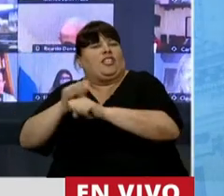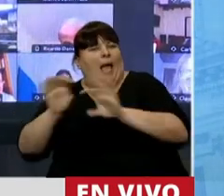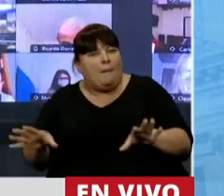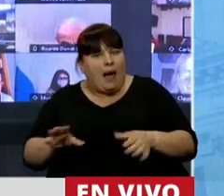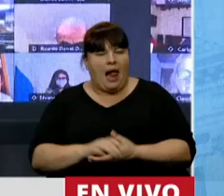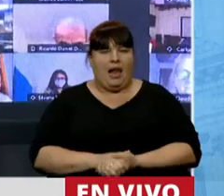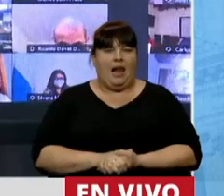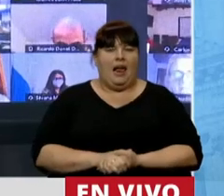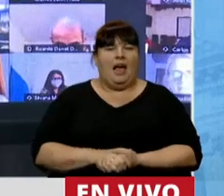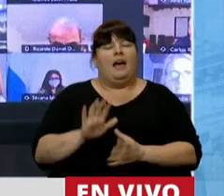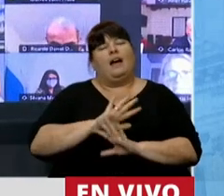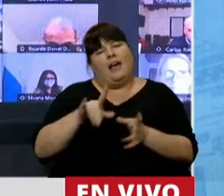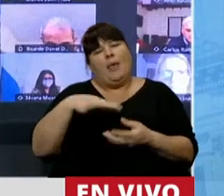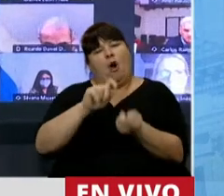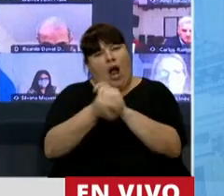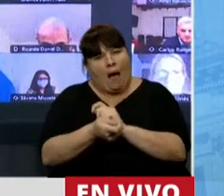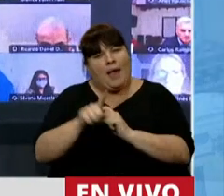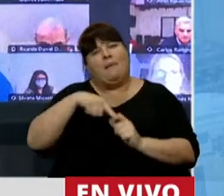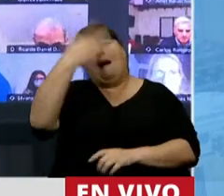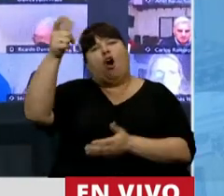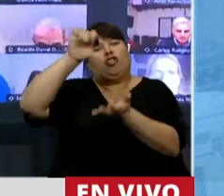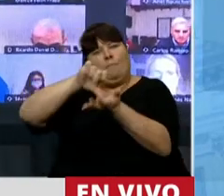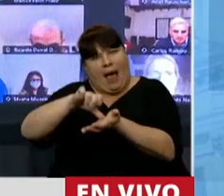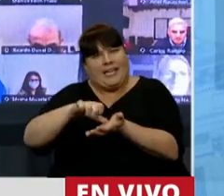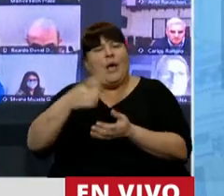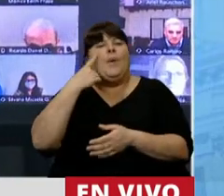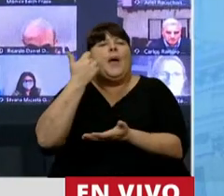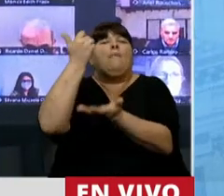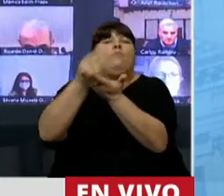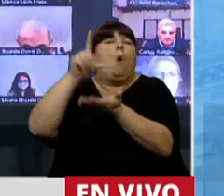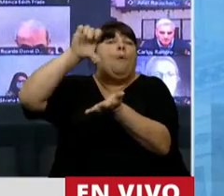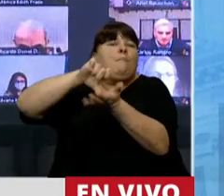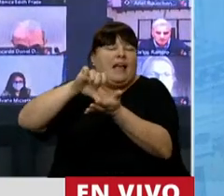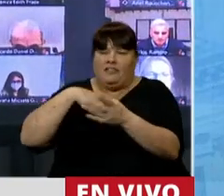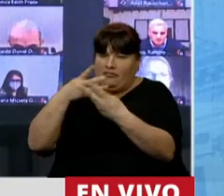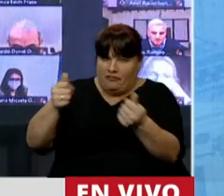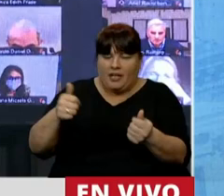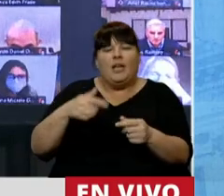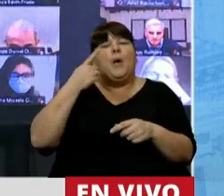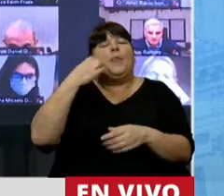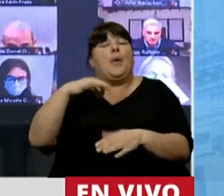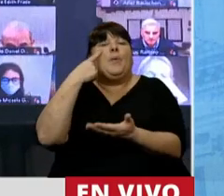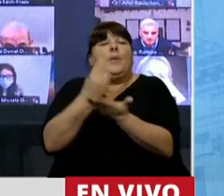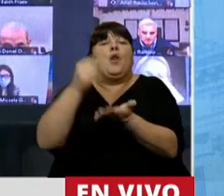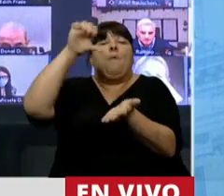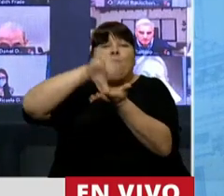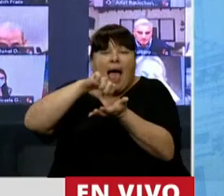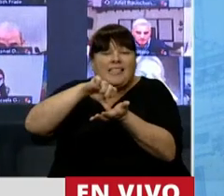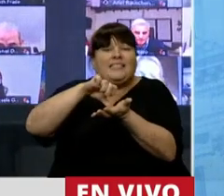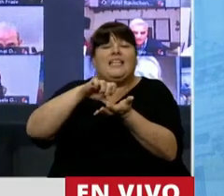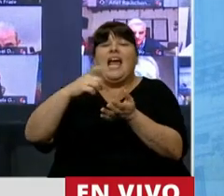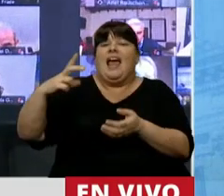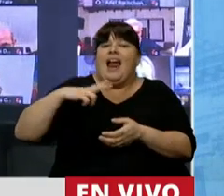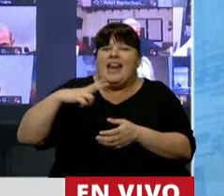mal. Cambiemos, muchachos. Vayamos a otro país. Vivamos en un país, cierro. Vivamos en un país en el que el